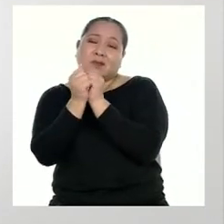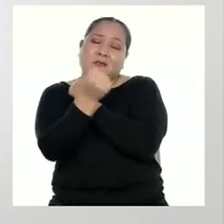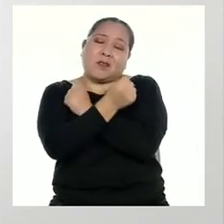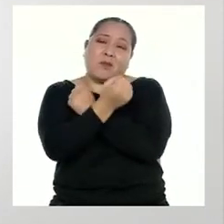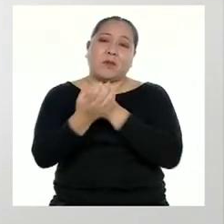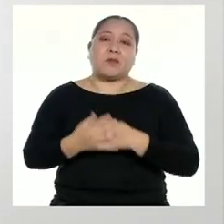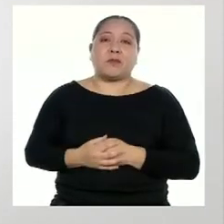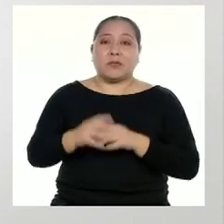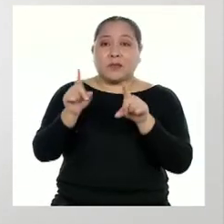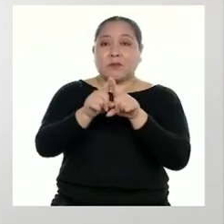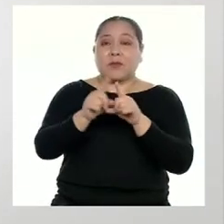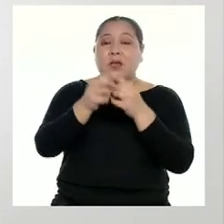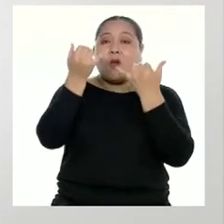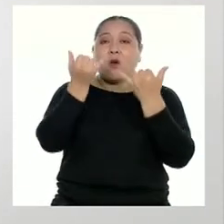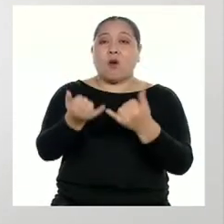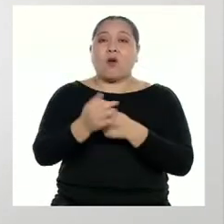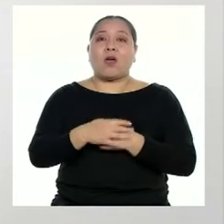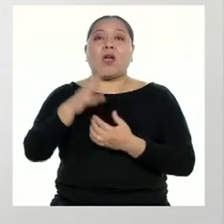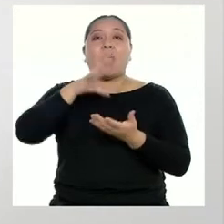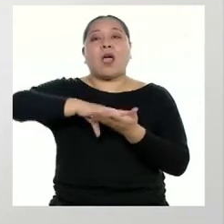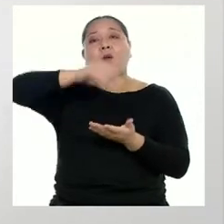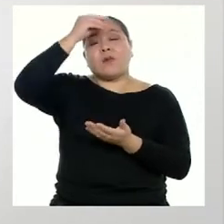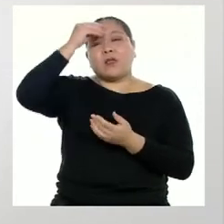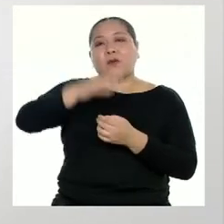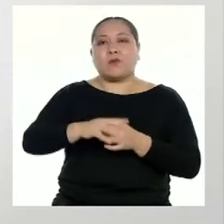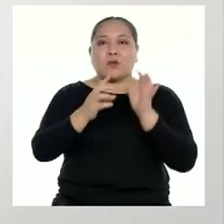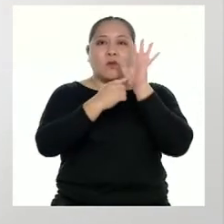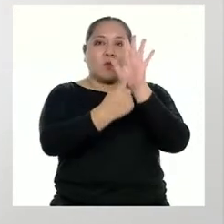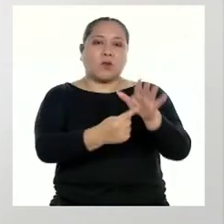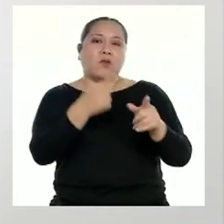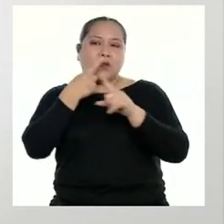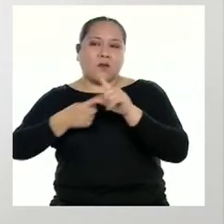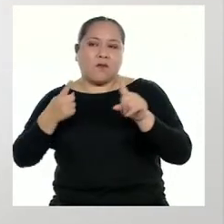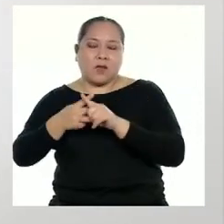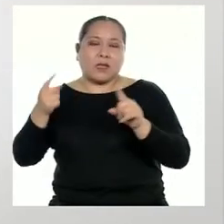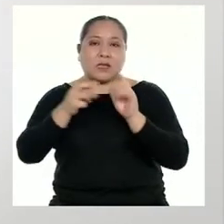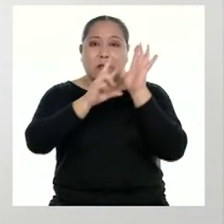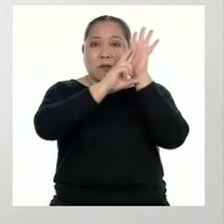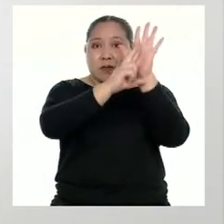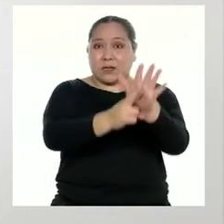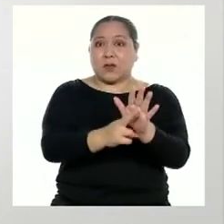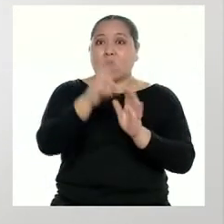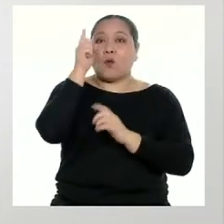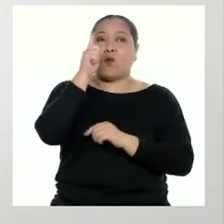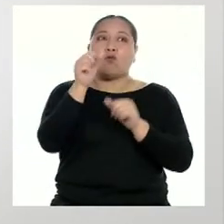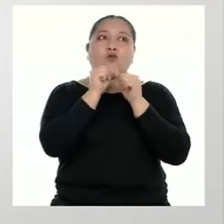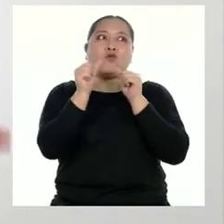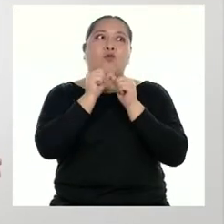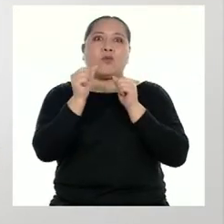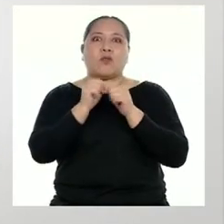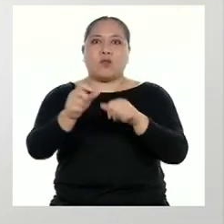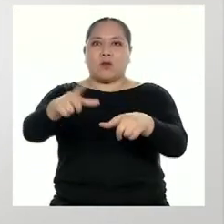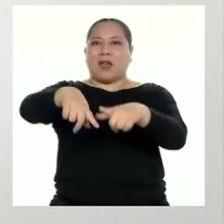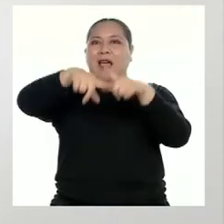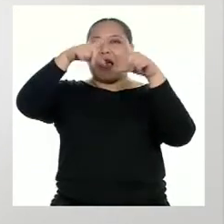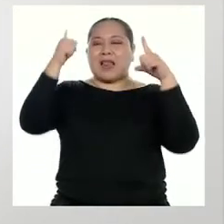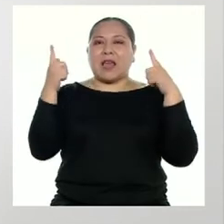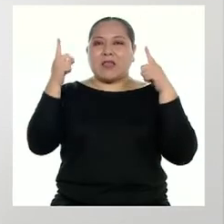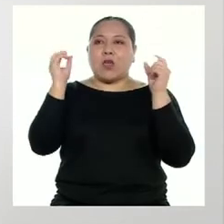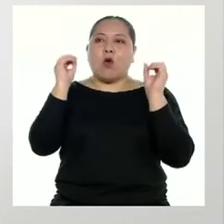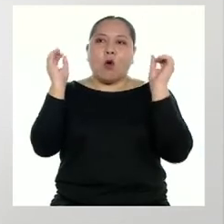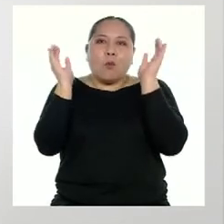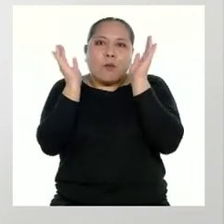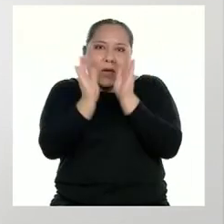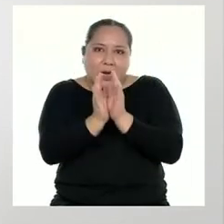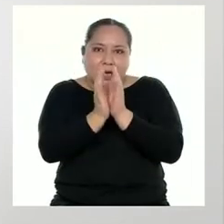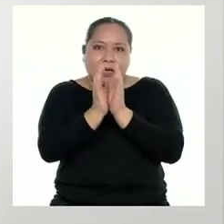Además el día de hoy aprendimos a expresar con diversas representaciones una cantidad muy grande o muy